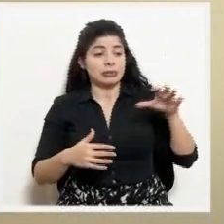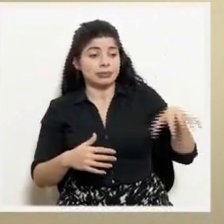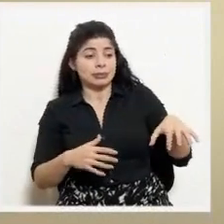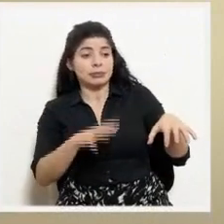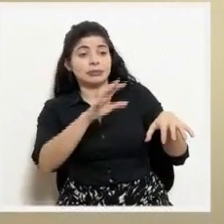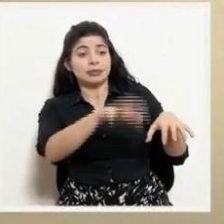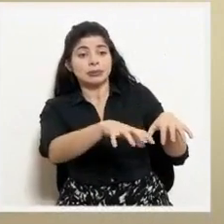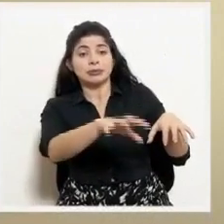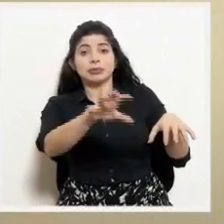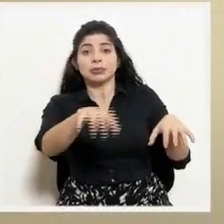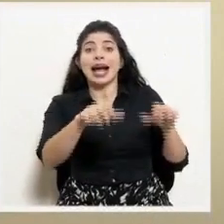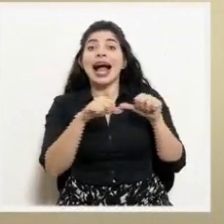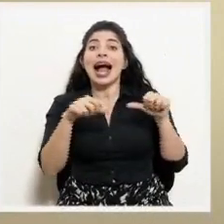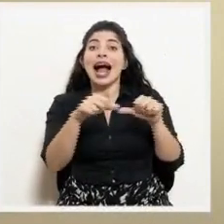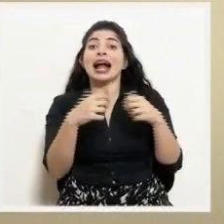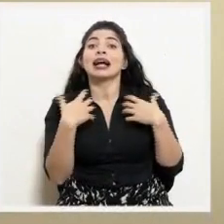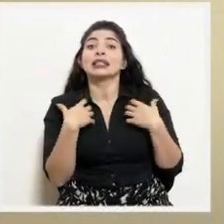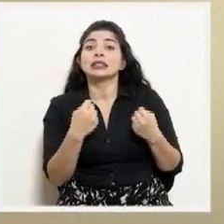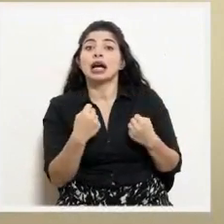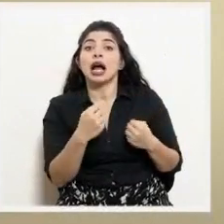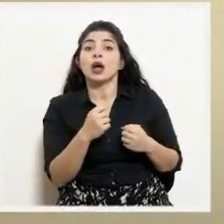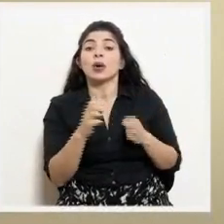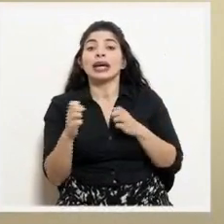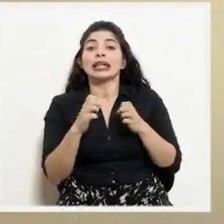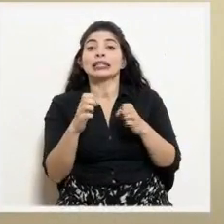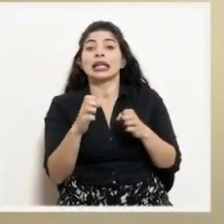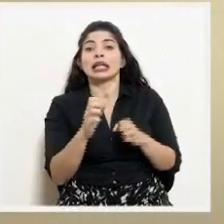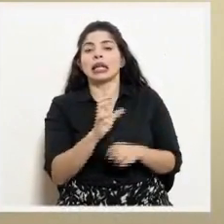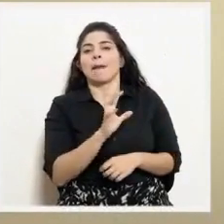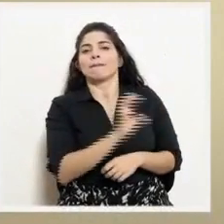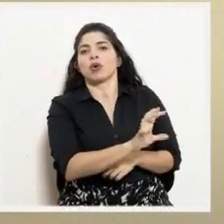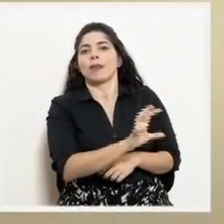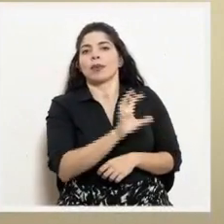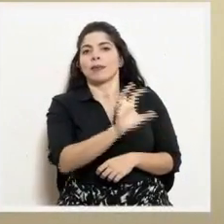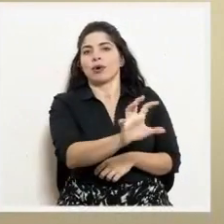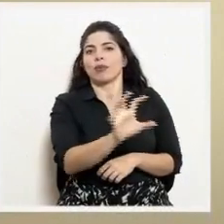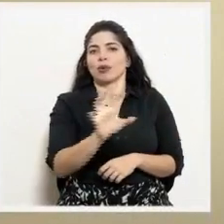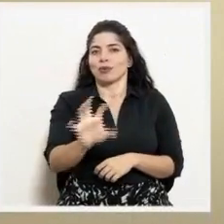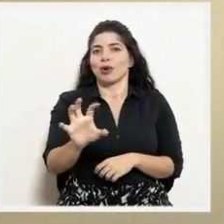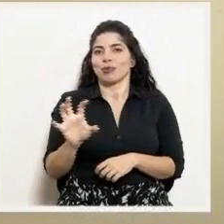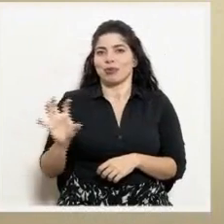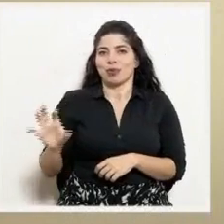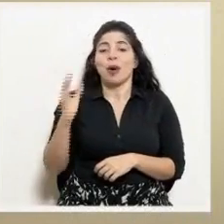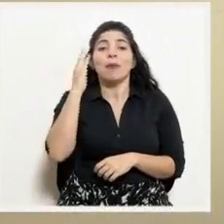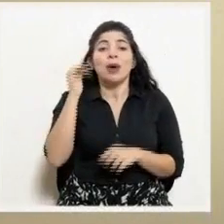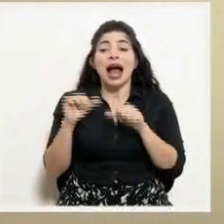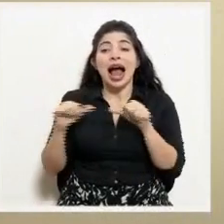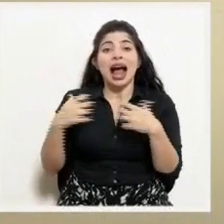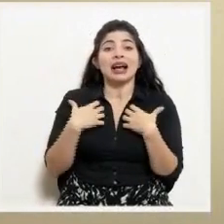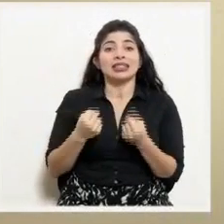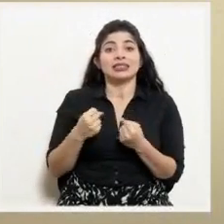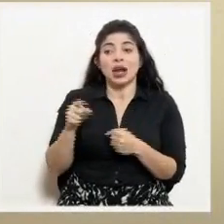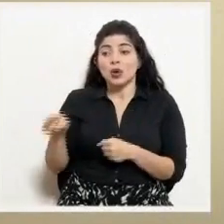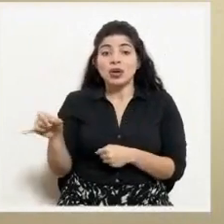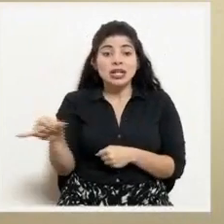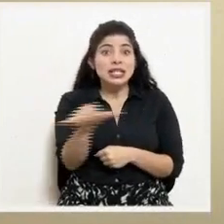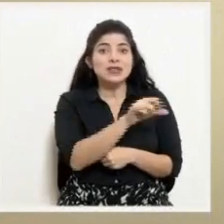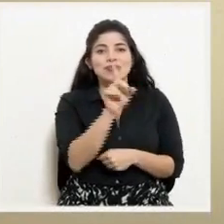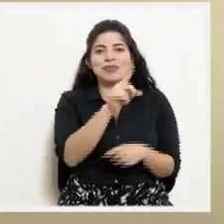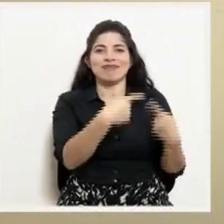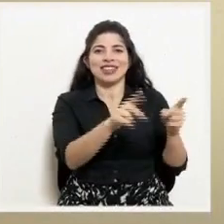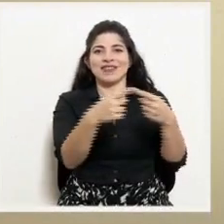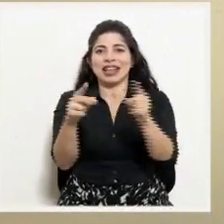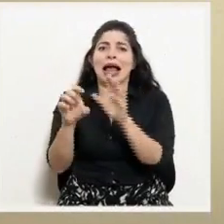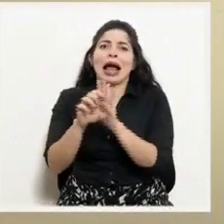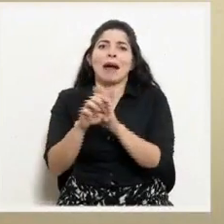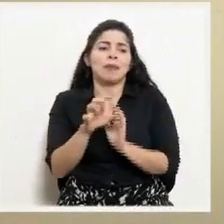pone en práctica sus propias estrategias, porque además las áreas de salud tienen características diferentes. No es lo